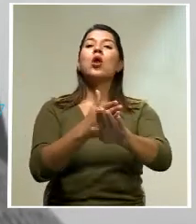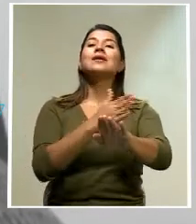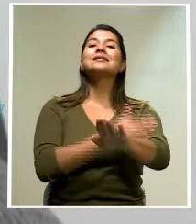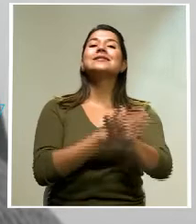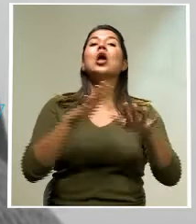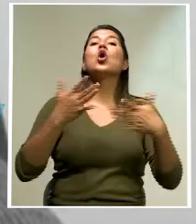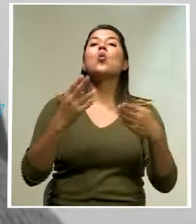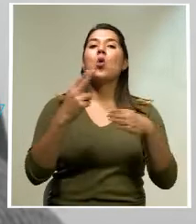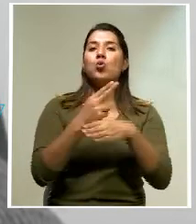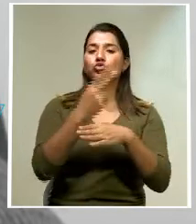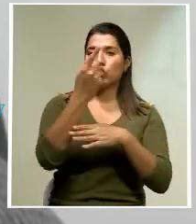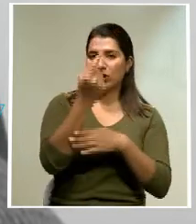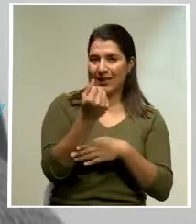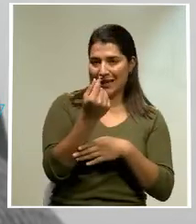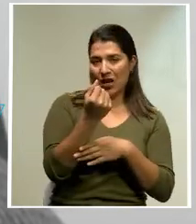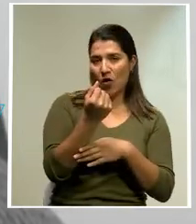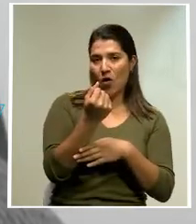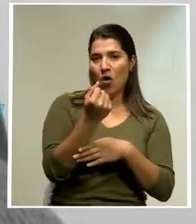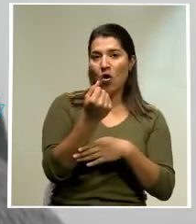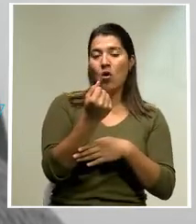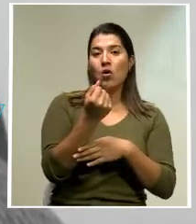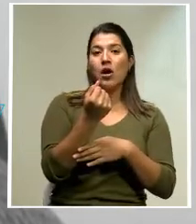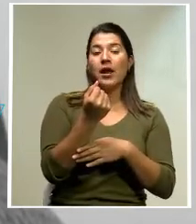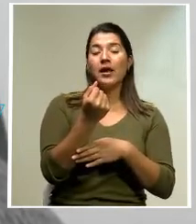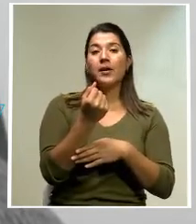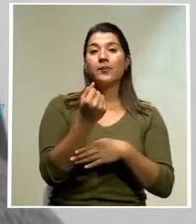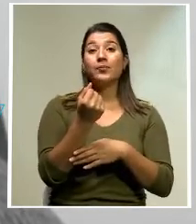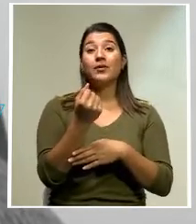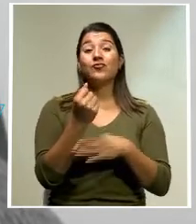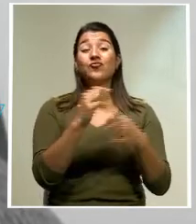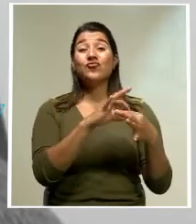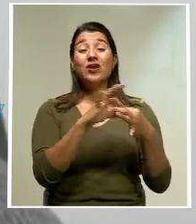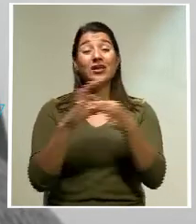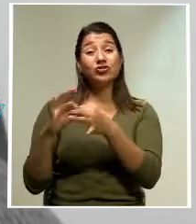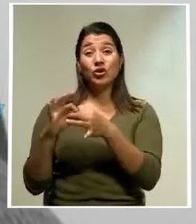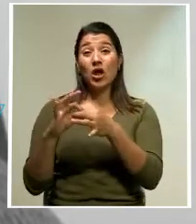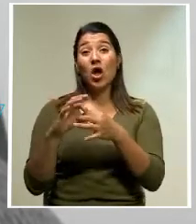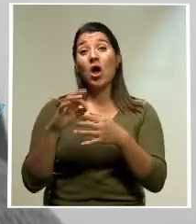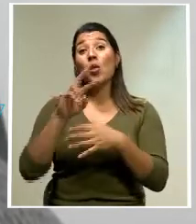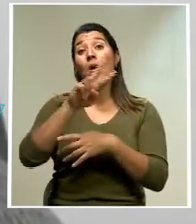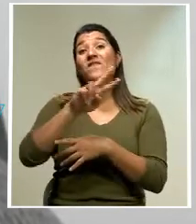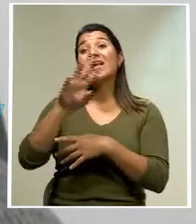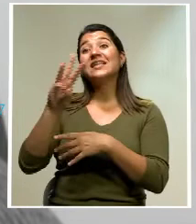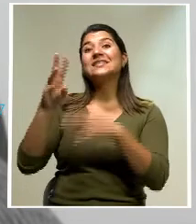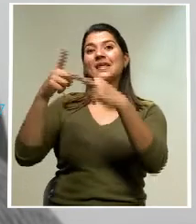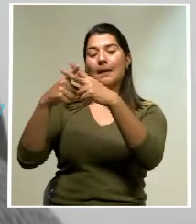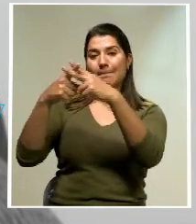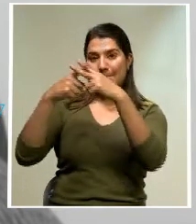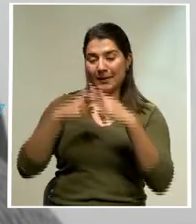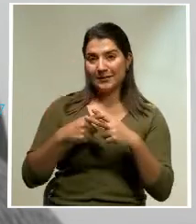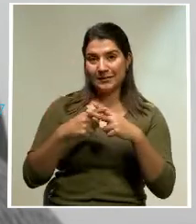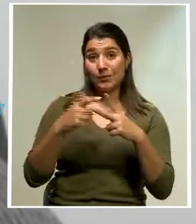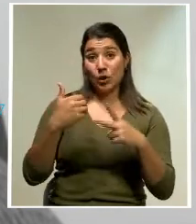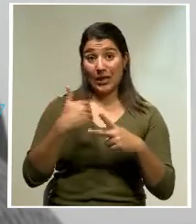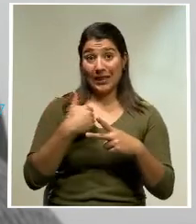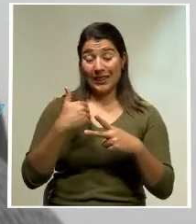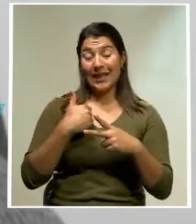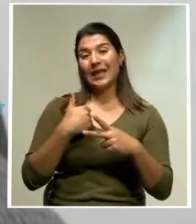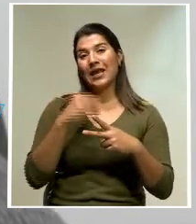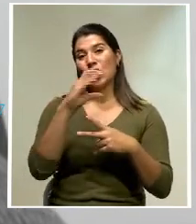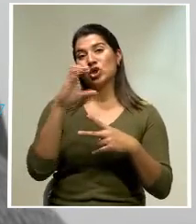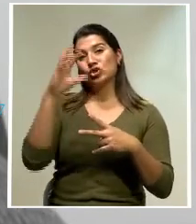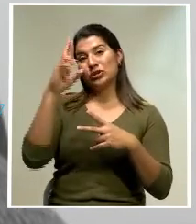y financiera de todos los 26 préstamos que es la cartera de proyectos